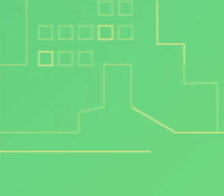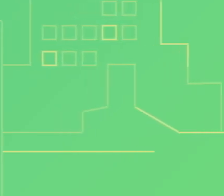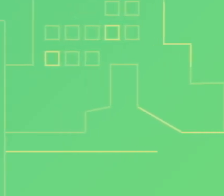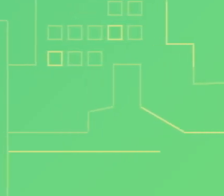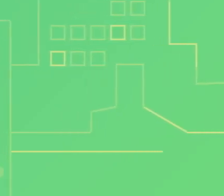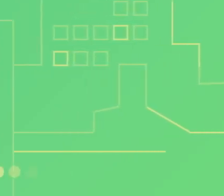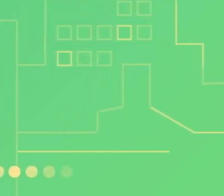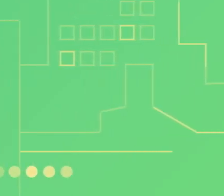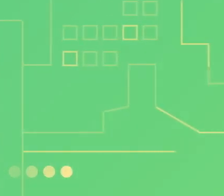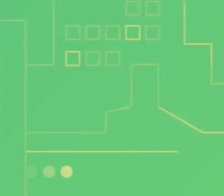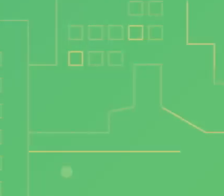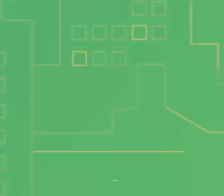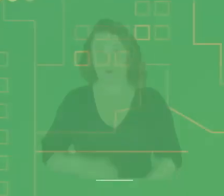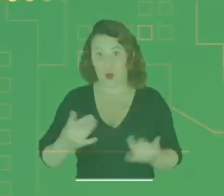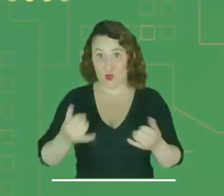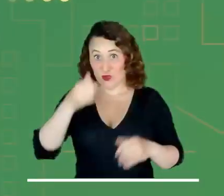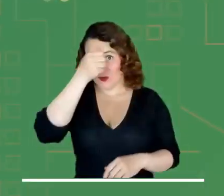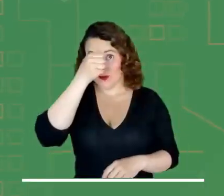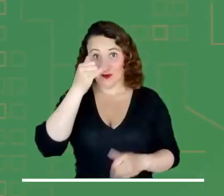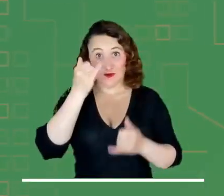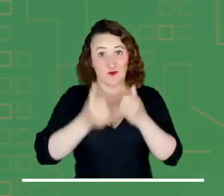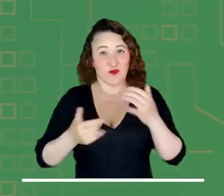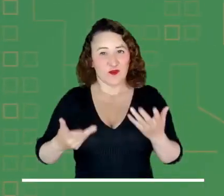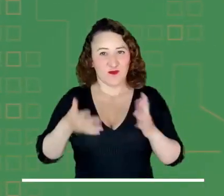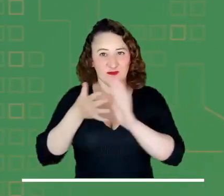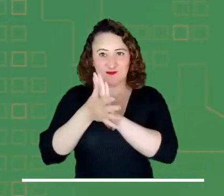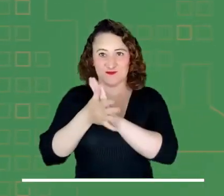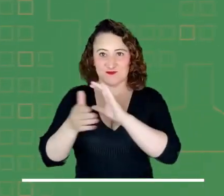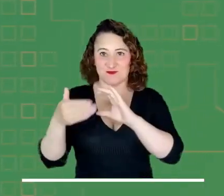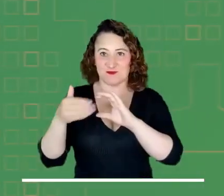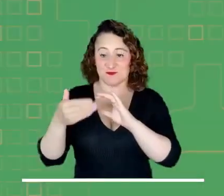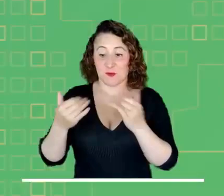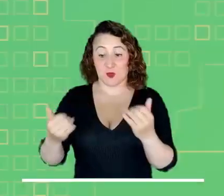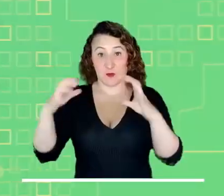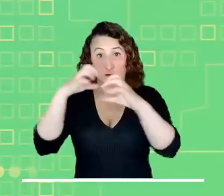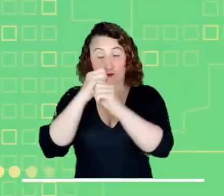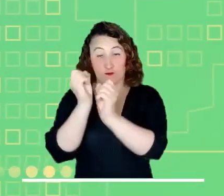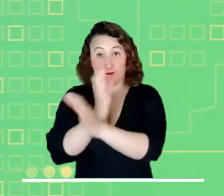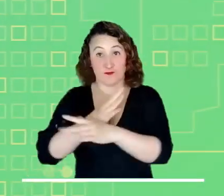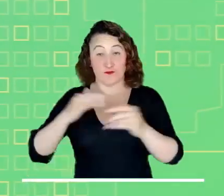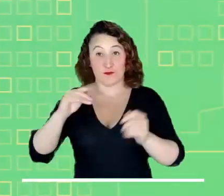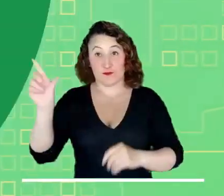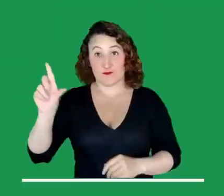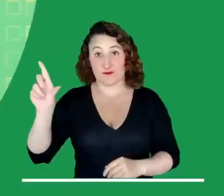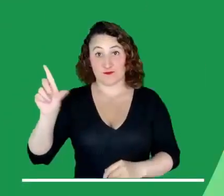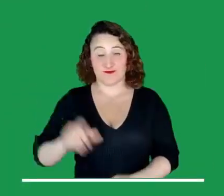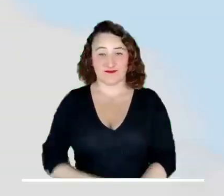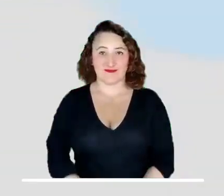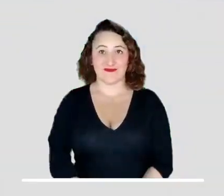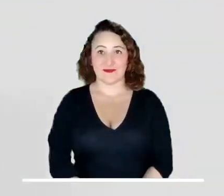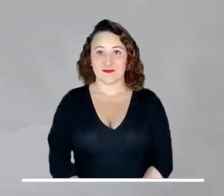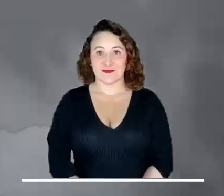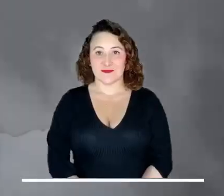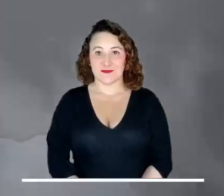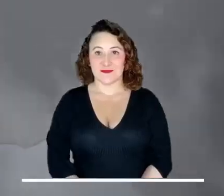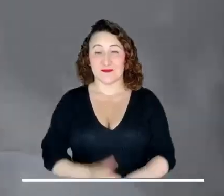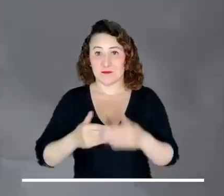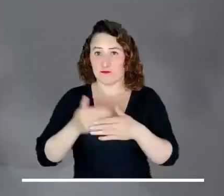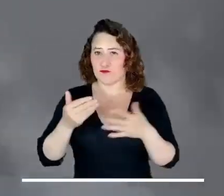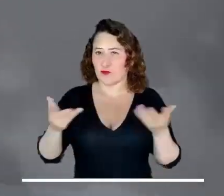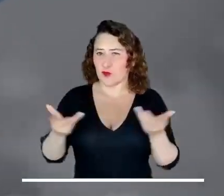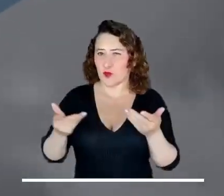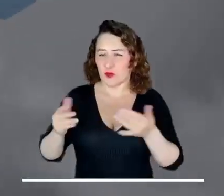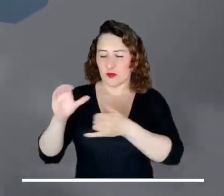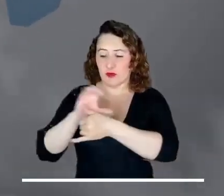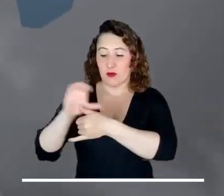Despedimos este domingo con la información meteorológica de la noche de hoy y la madrugada del lunes. Iniciamos por el Caribe, que